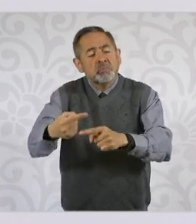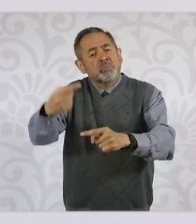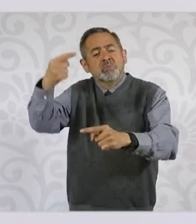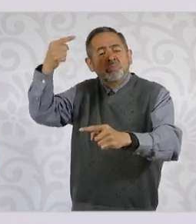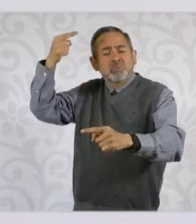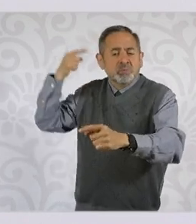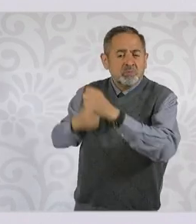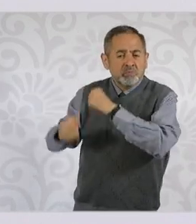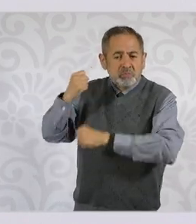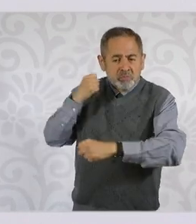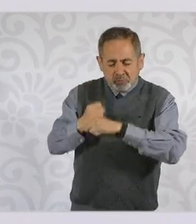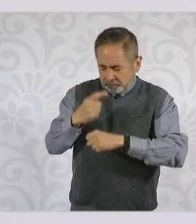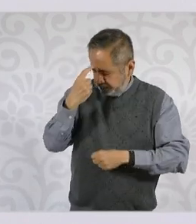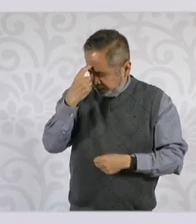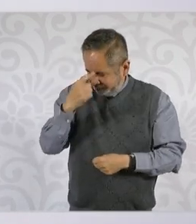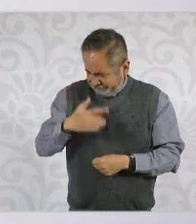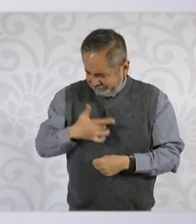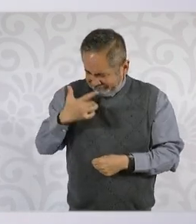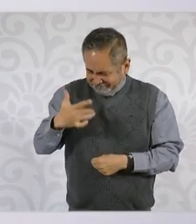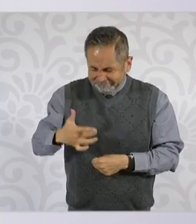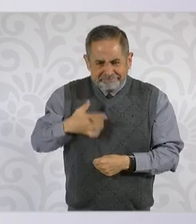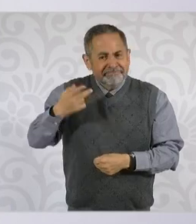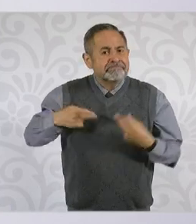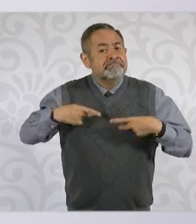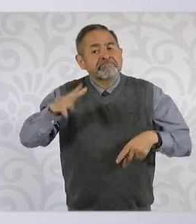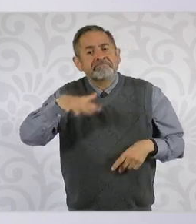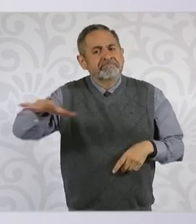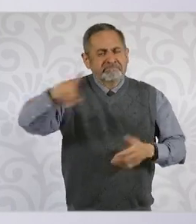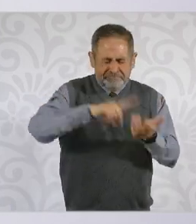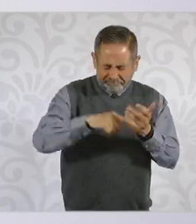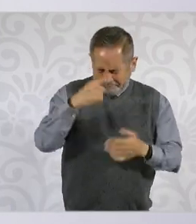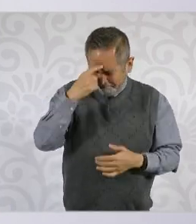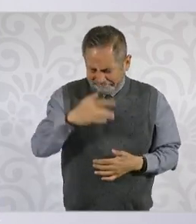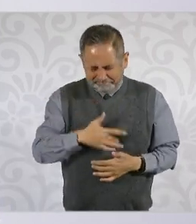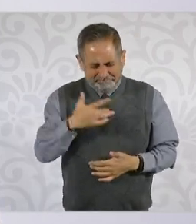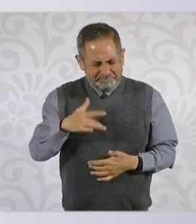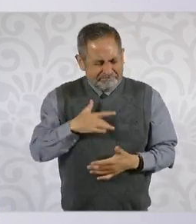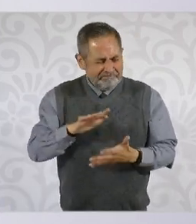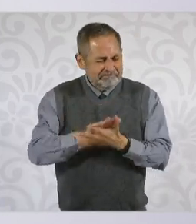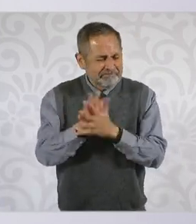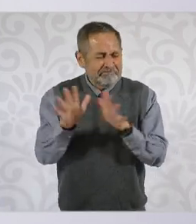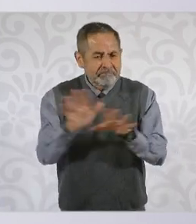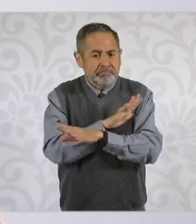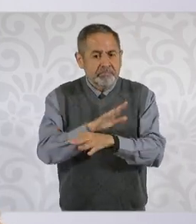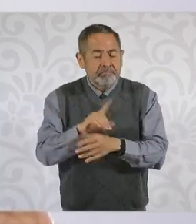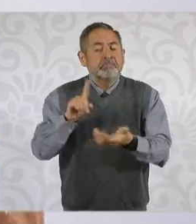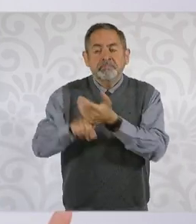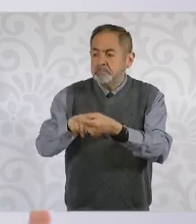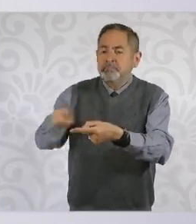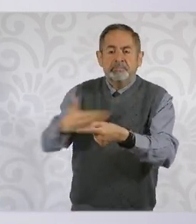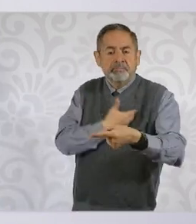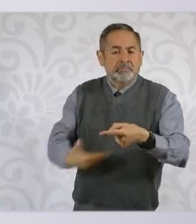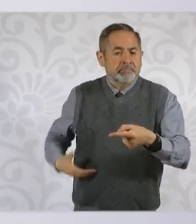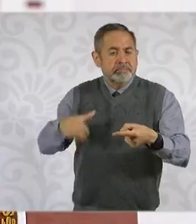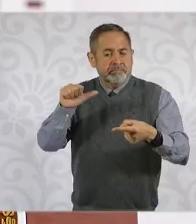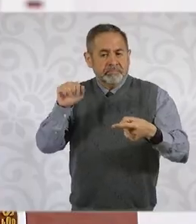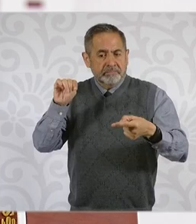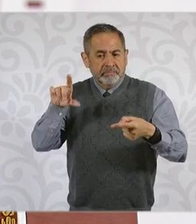en la conciencia del pueblo de México y que se consolida con el gobierno del presidente López Obrador porque además